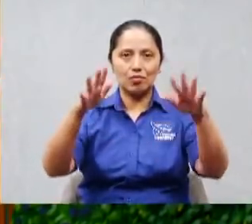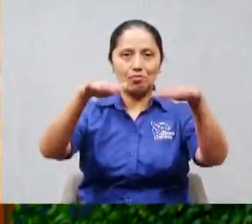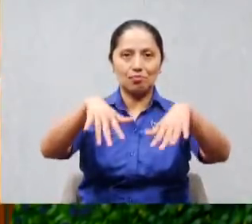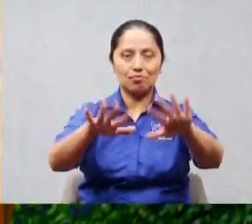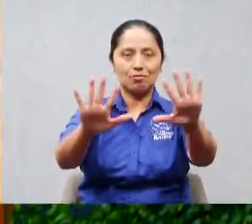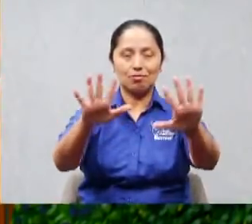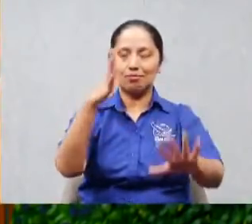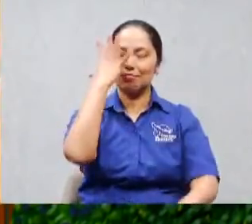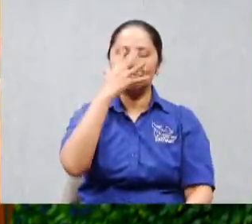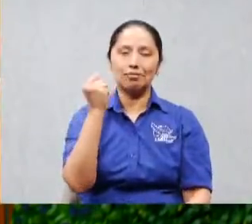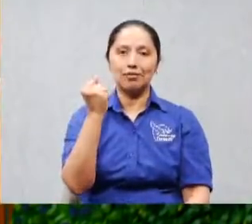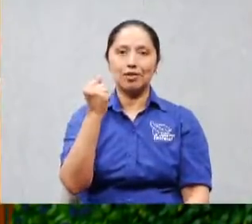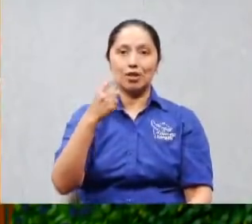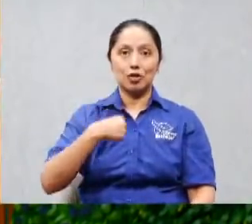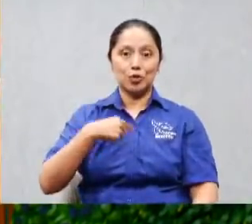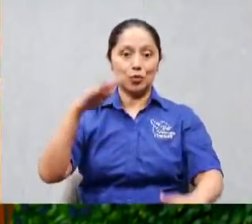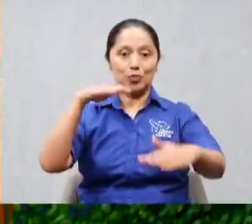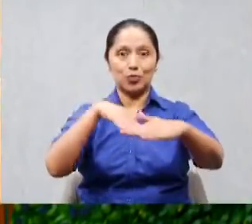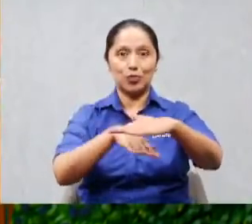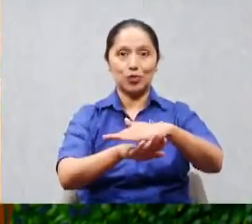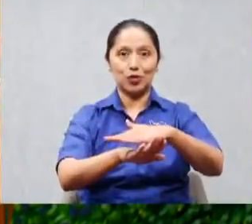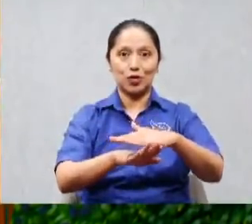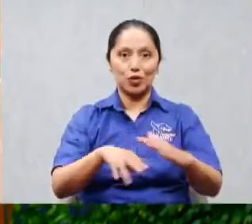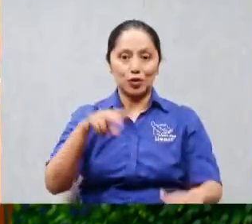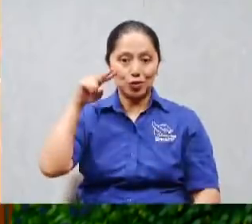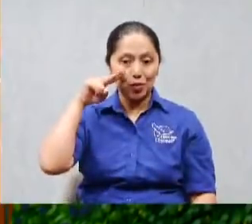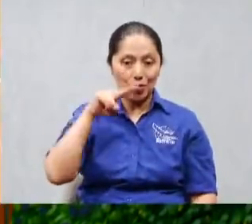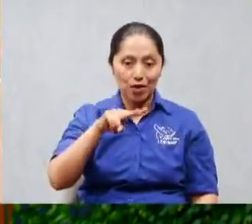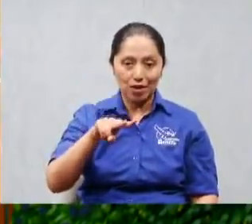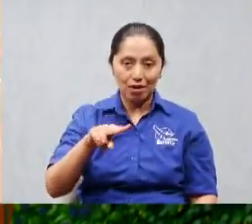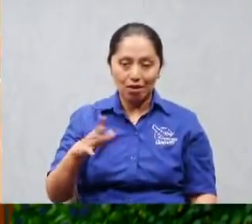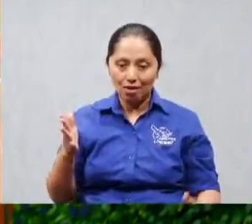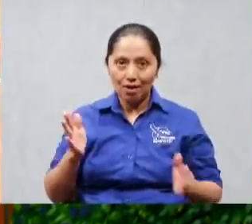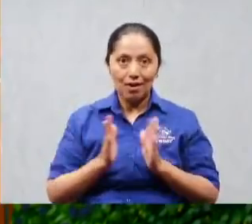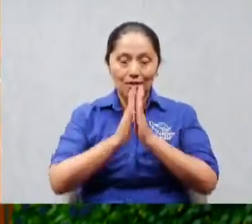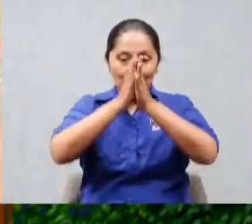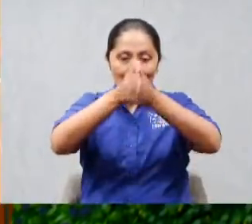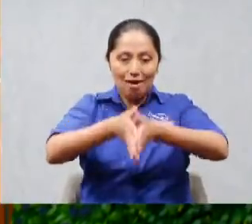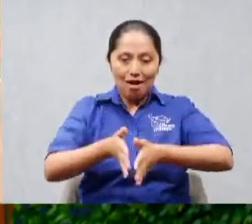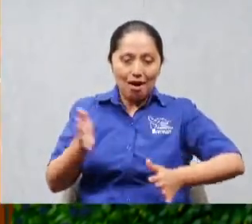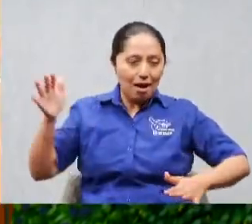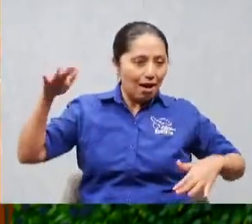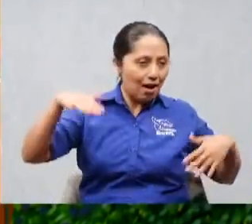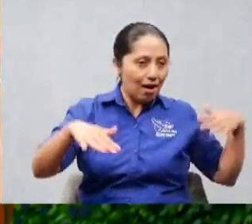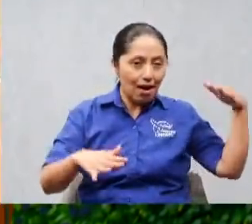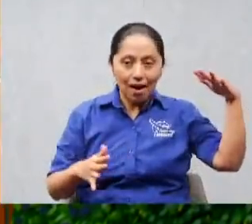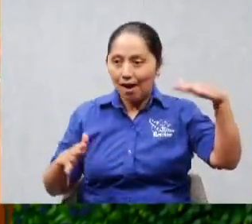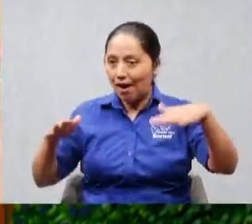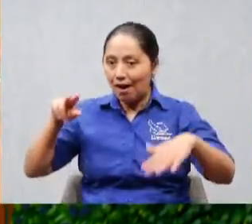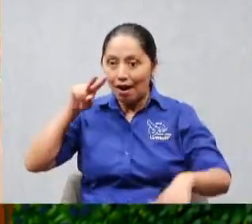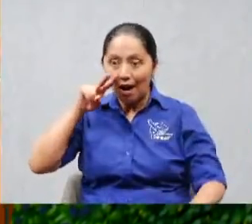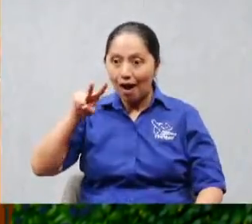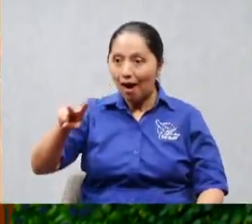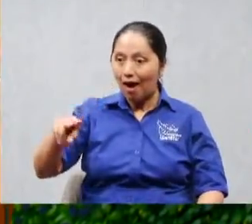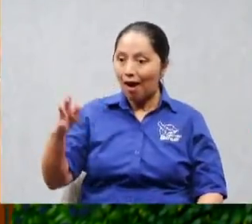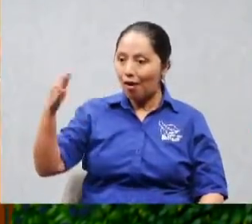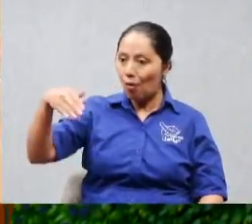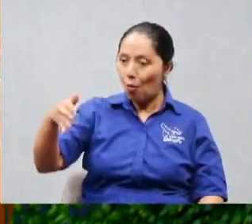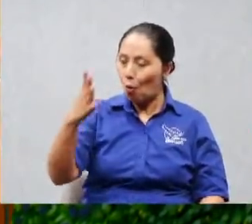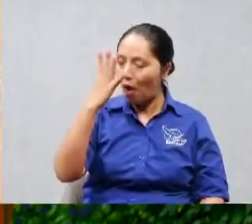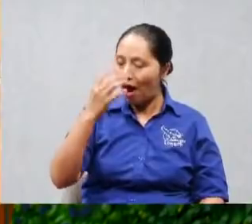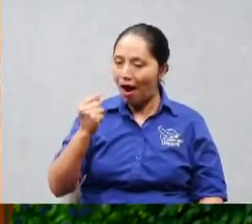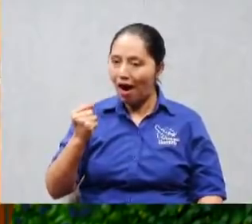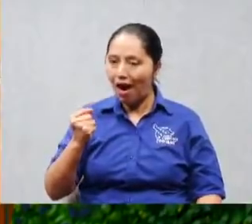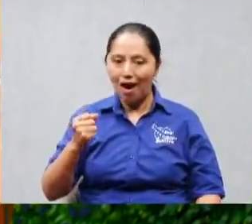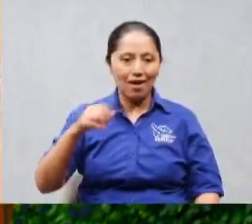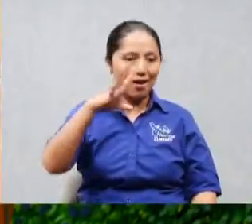metimos y cuando yo nos metí, empecé a ver peces de diferentes colores, conquistó una pecera. Vi un pulpo como el tamaño de mi